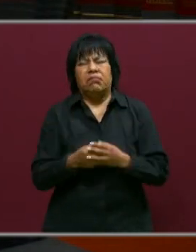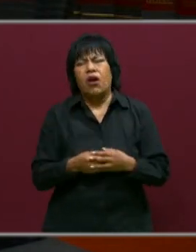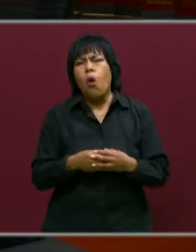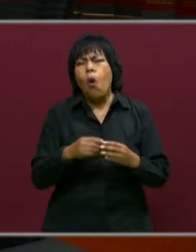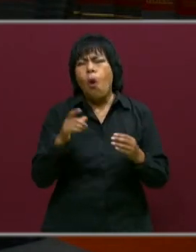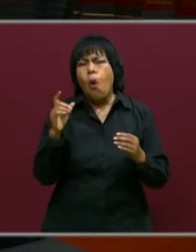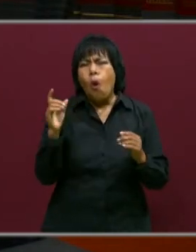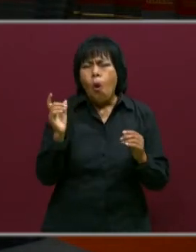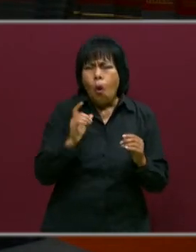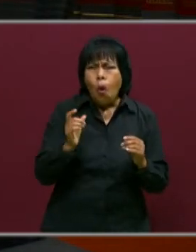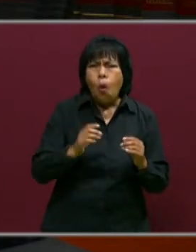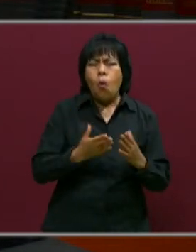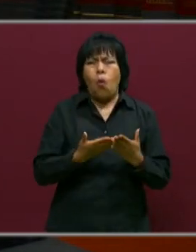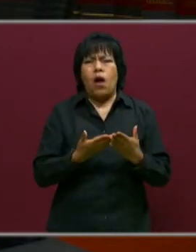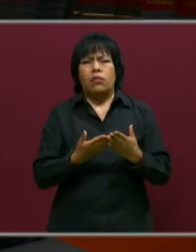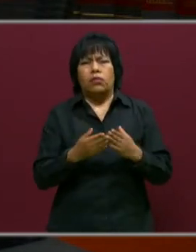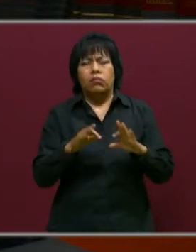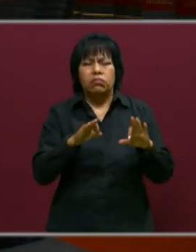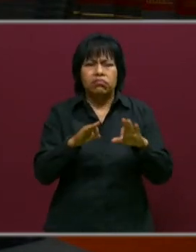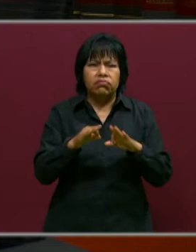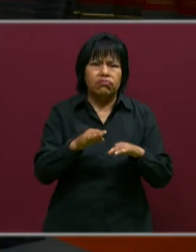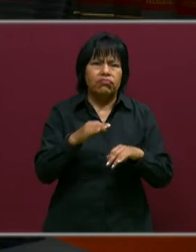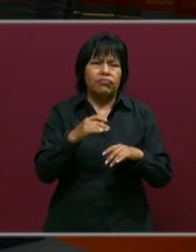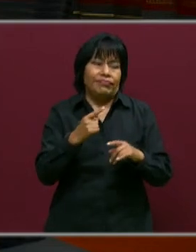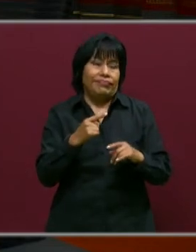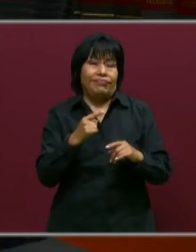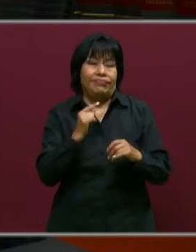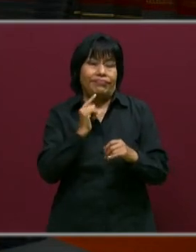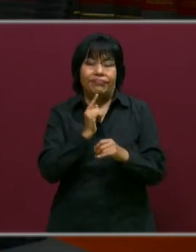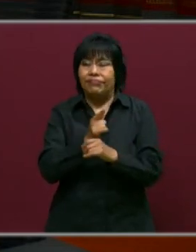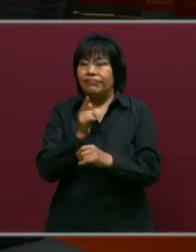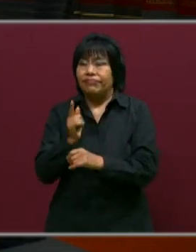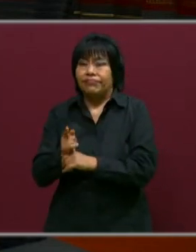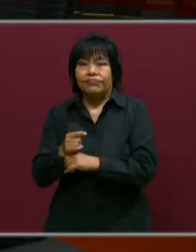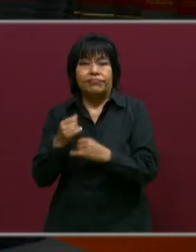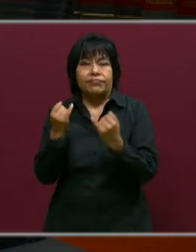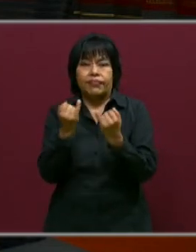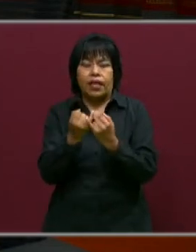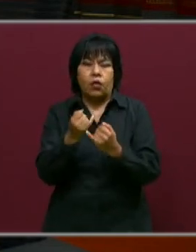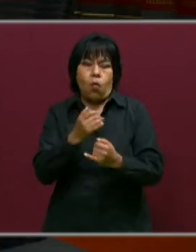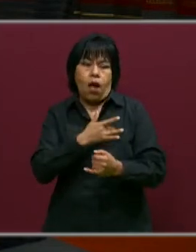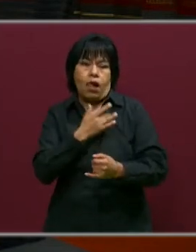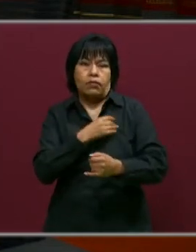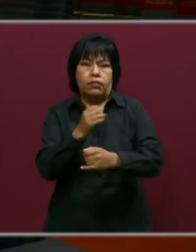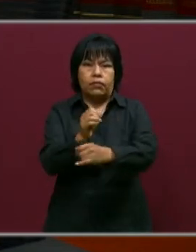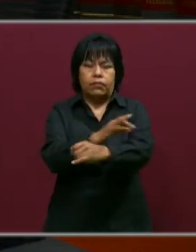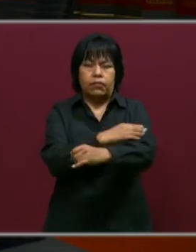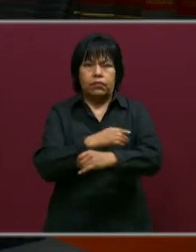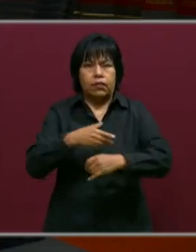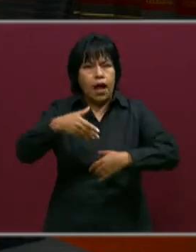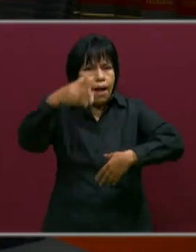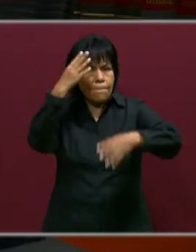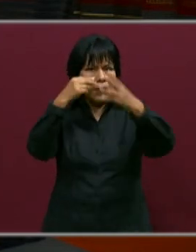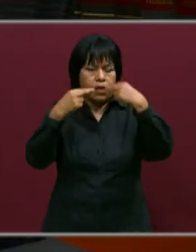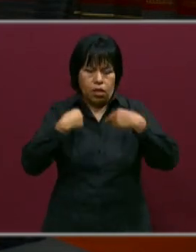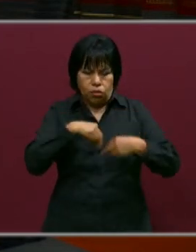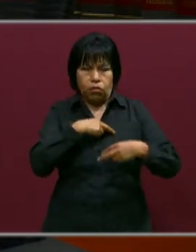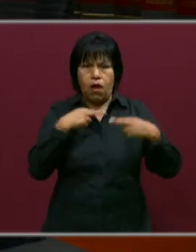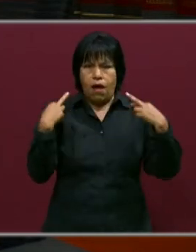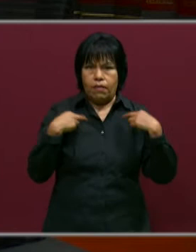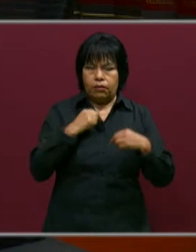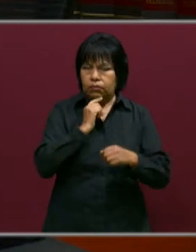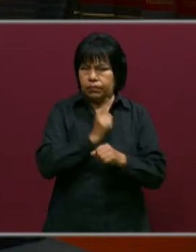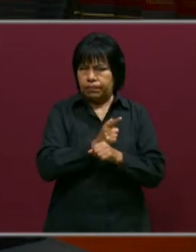la hora que ellas realizan su trabajo con los niños, ¿no? Entonces, nosotros como educadoras tenemos que aprender a